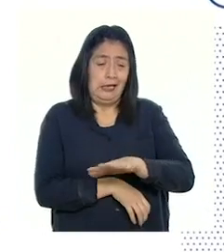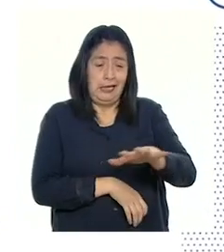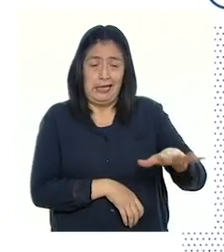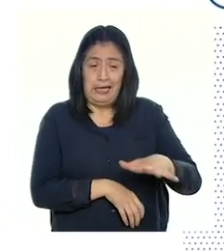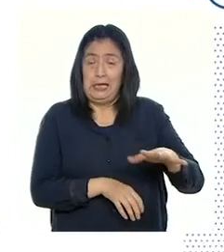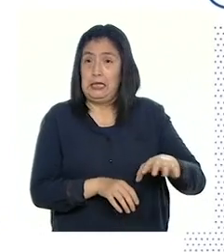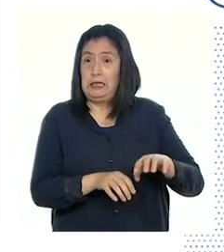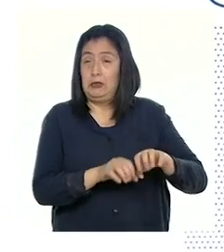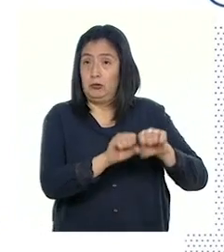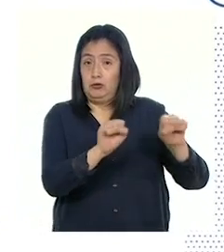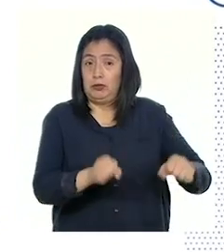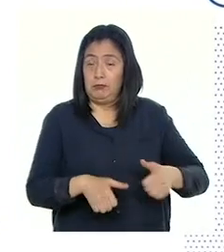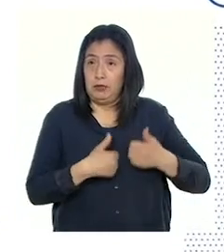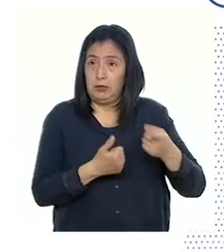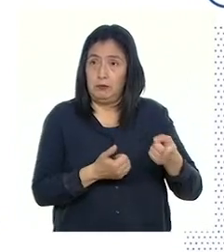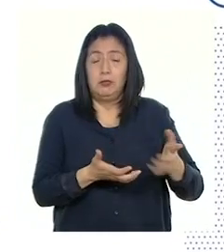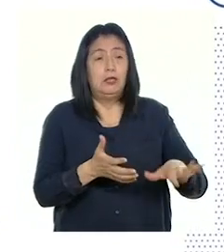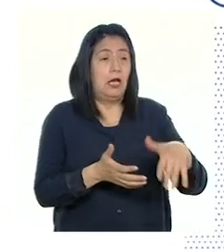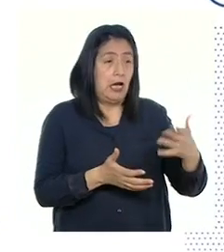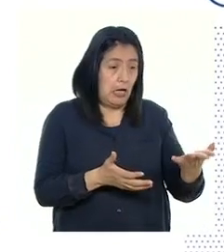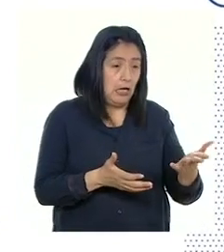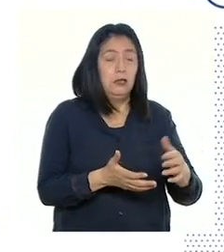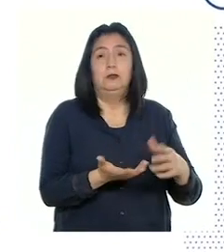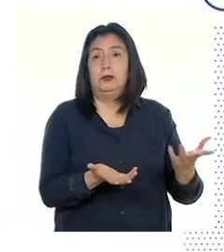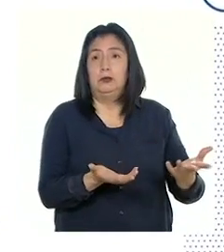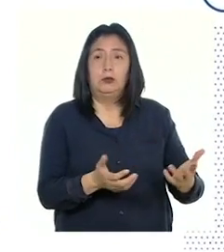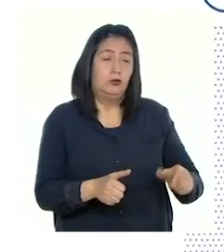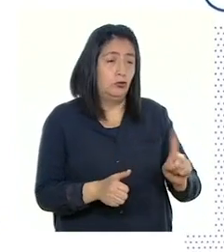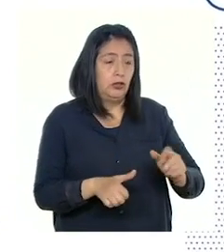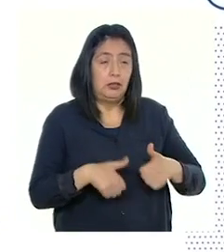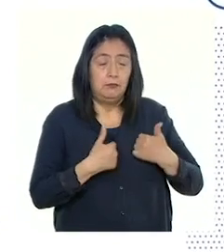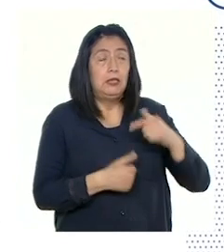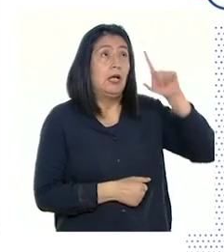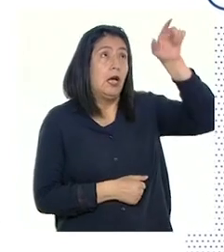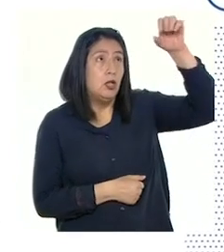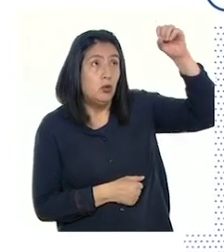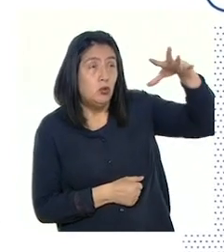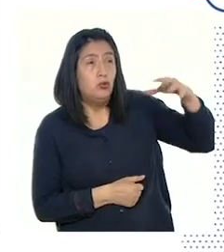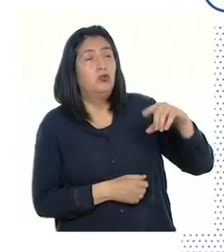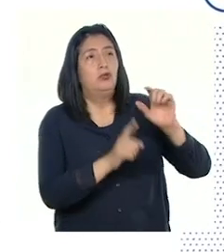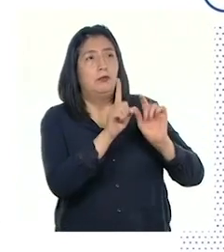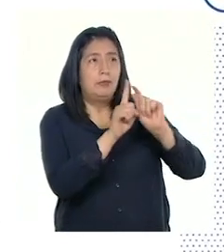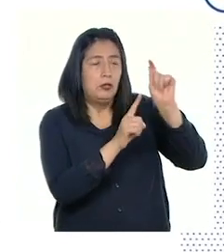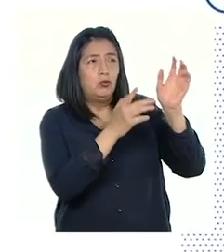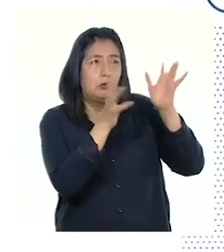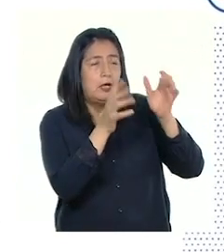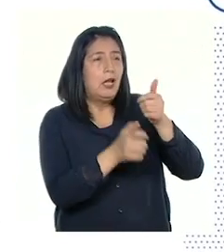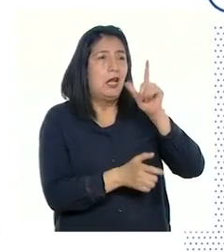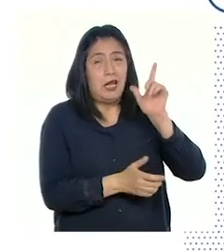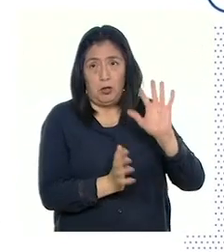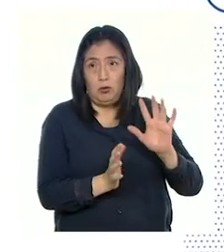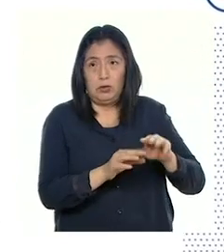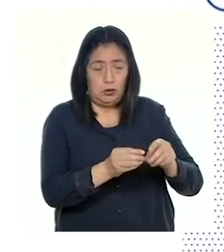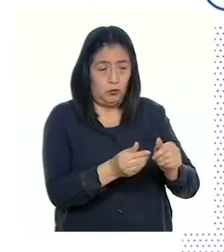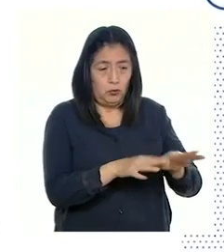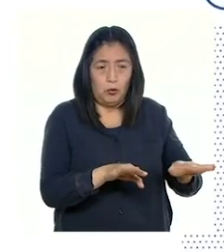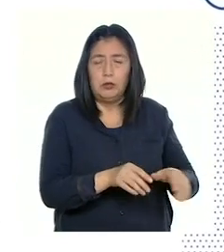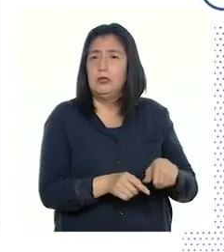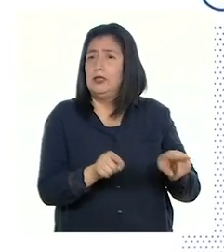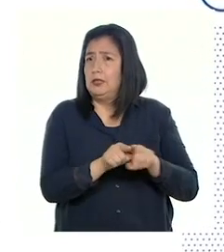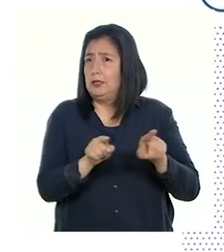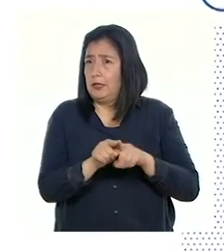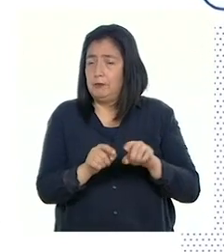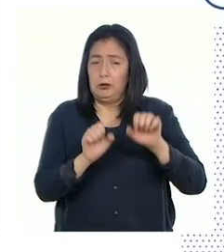ecosistemas existen componentes abióticos, como la luz solar, la temperatura o clima, el agua y el suelo. Y